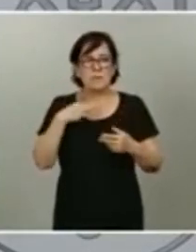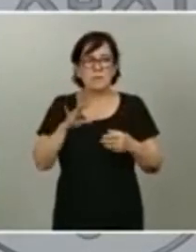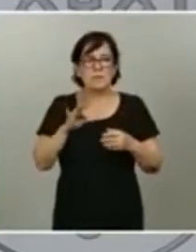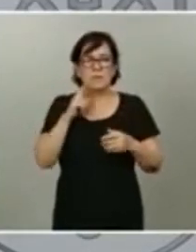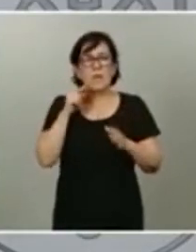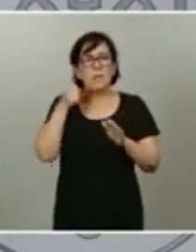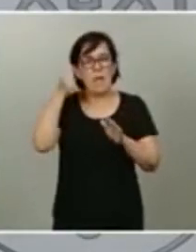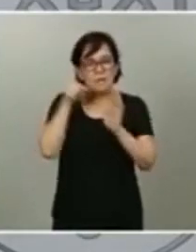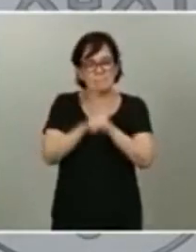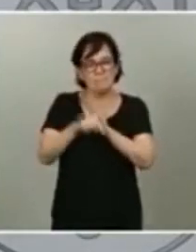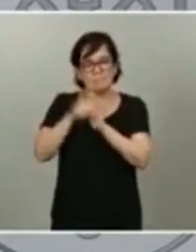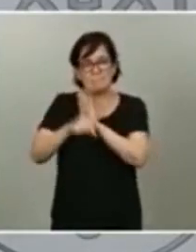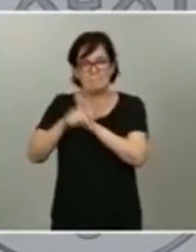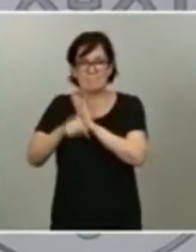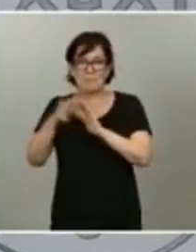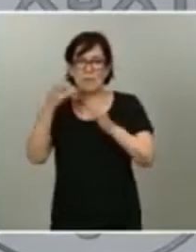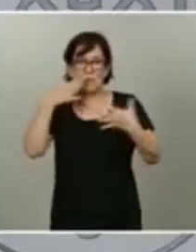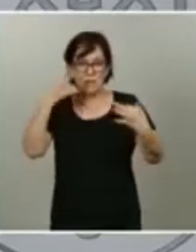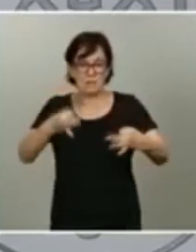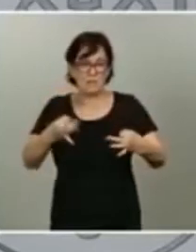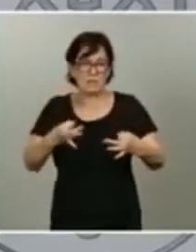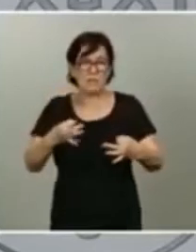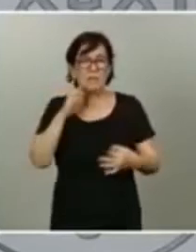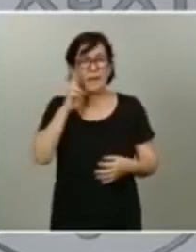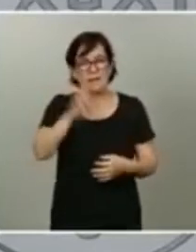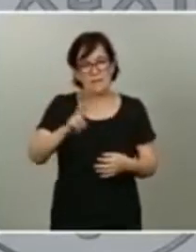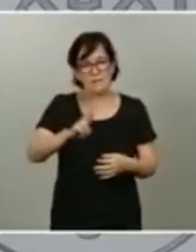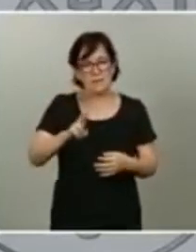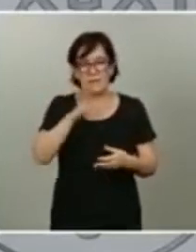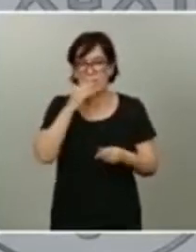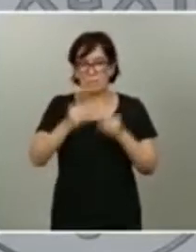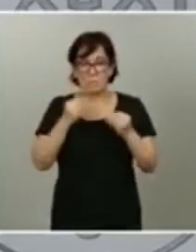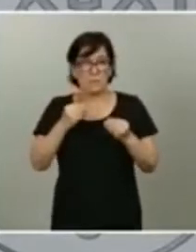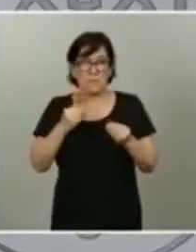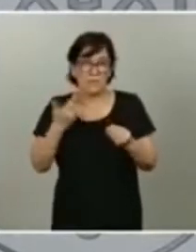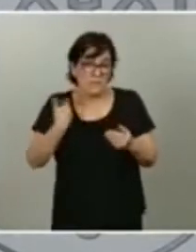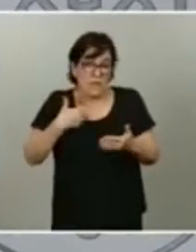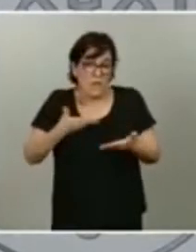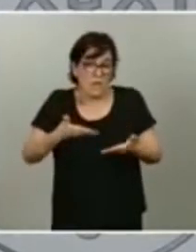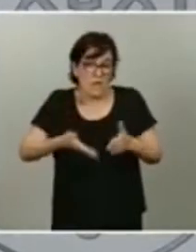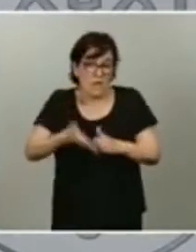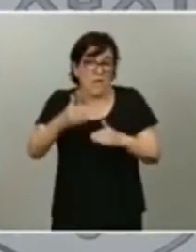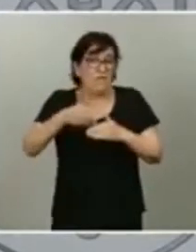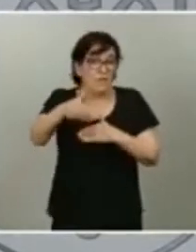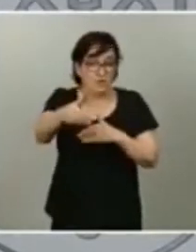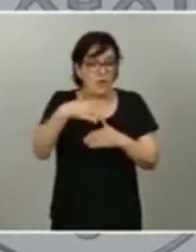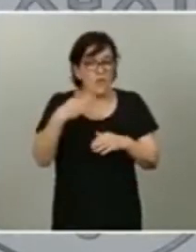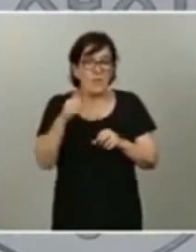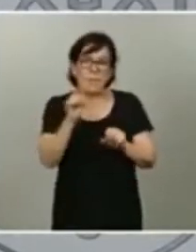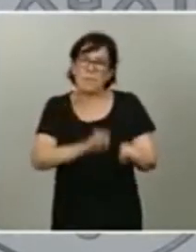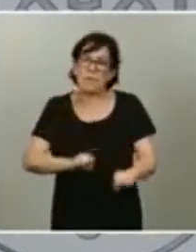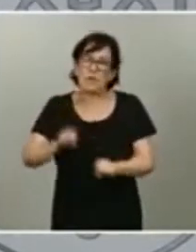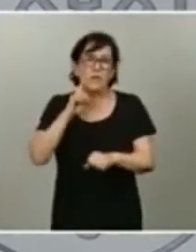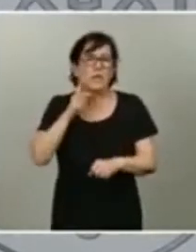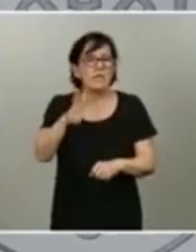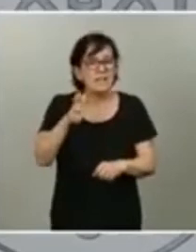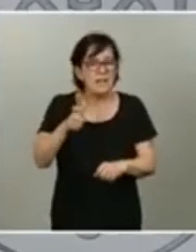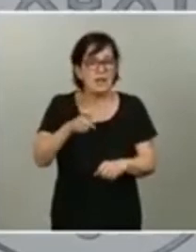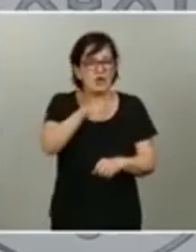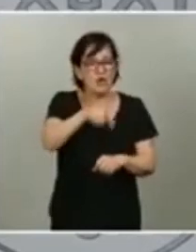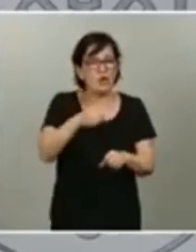en una realidad como he insistido antes que ha venido para quedarse y que tiene que estar protegida en los derechos de los trabajadores